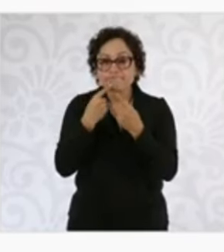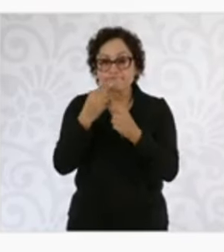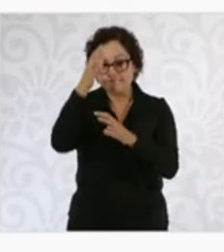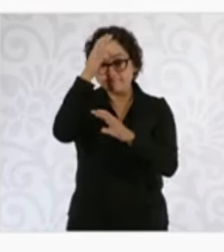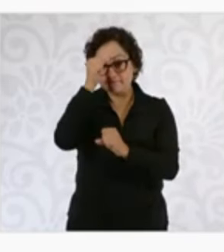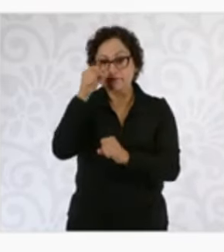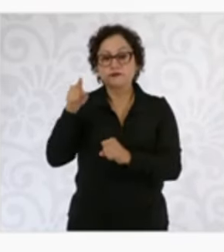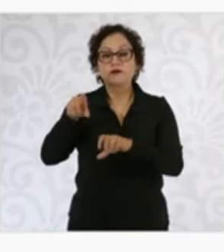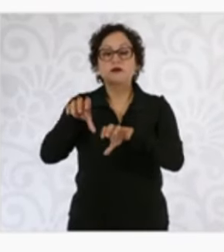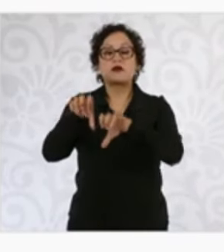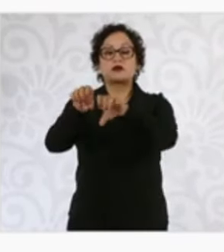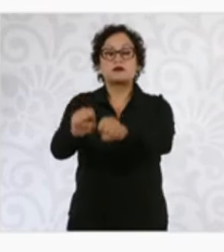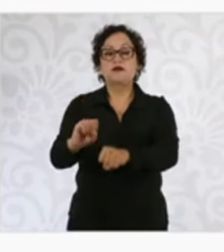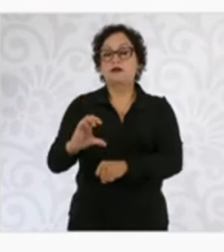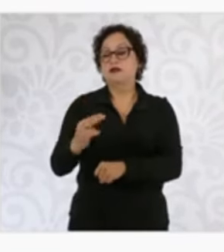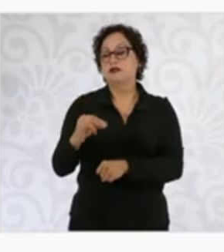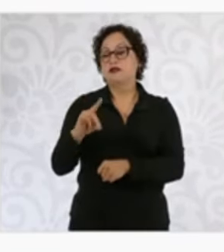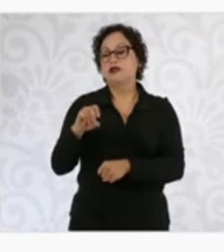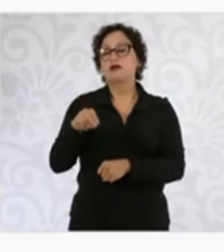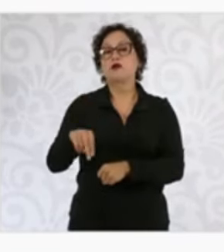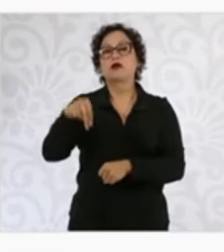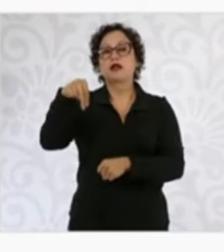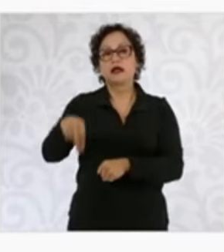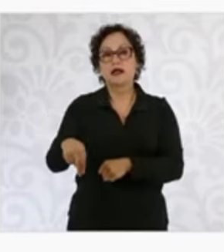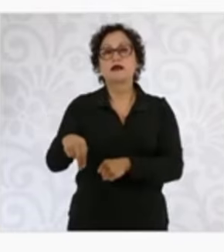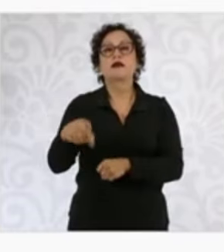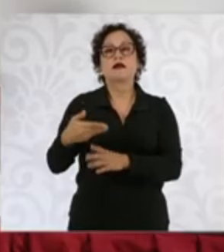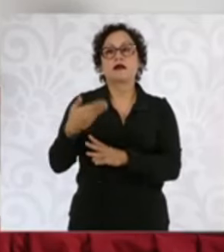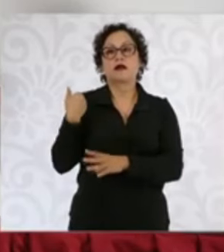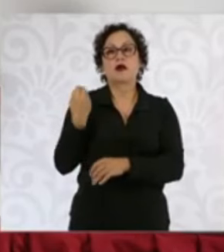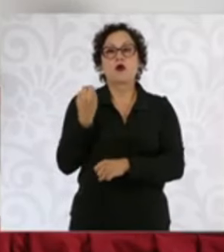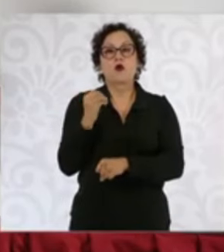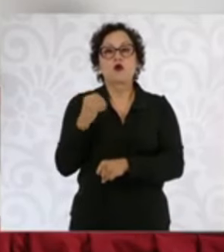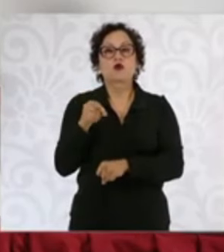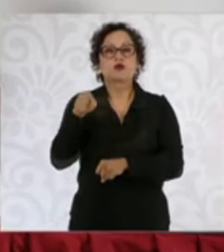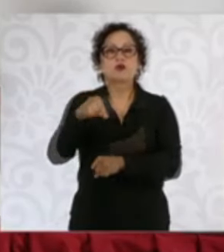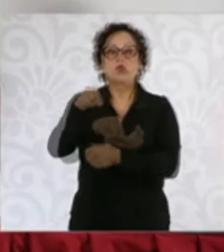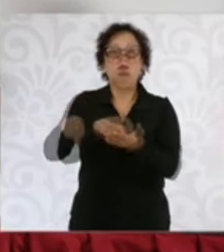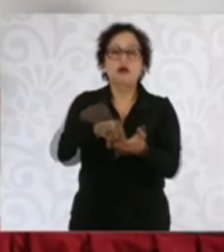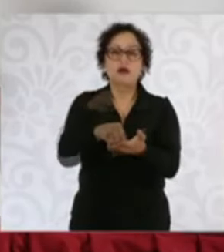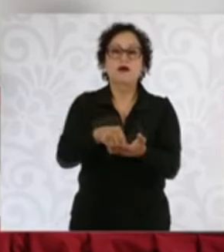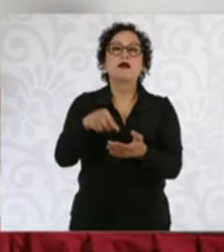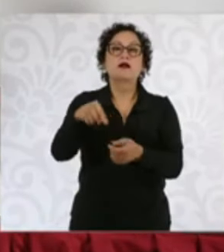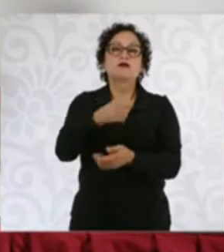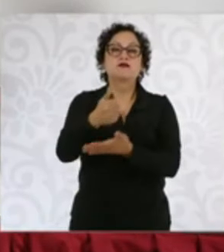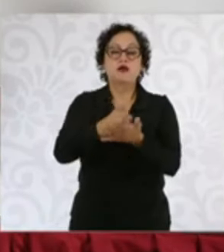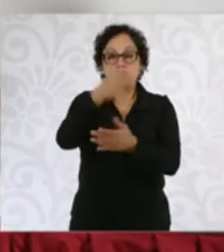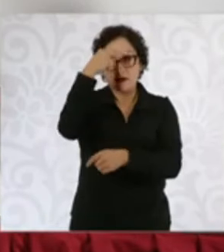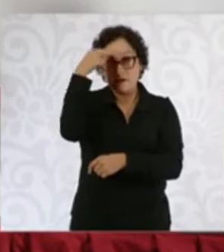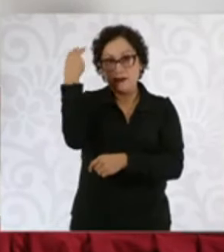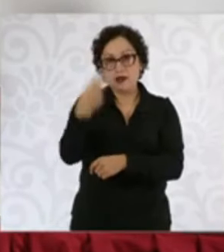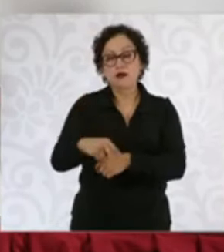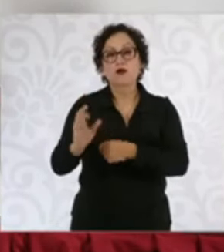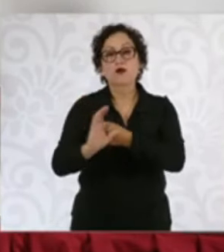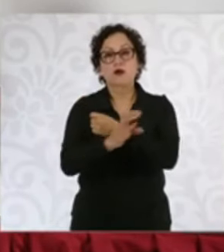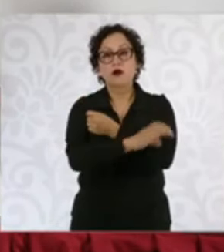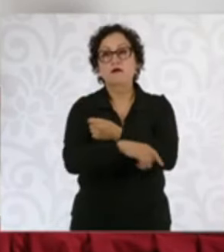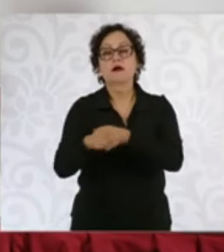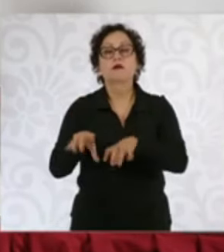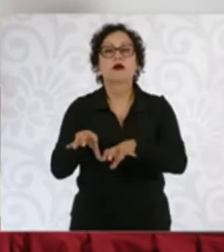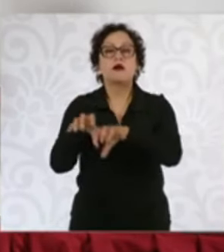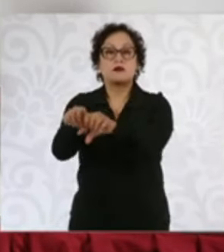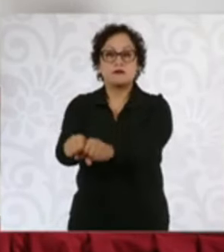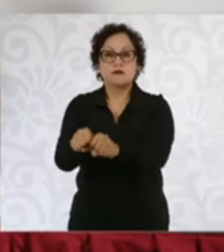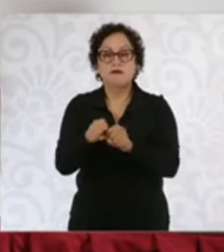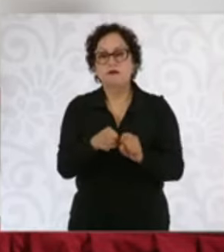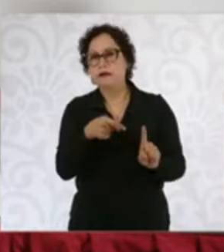Dong N el pasado 31 de octubre en la Alcaldía Coajimalpa de la Ciudad de México. De acuerdo con reportes de inteligencia, el